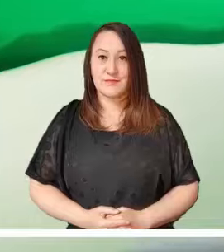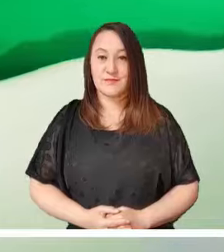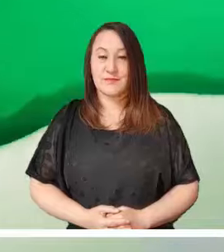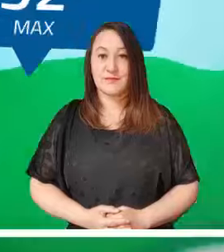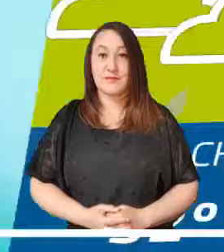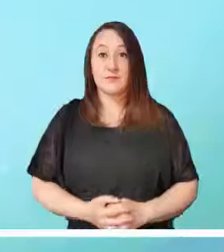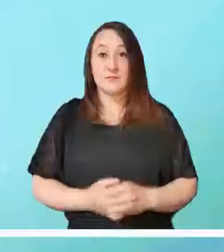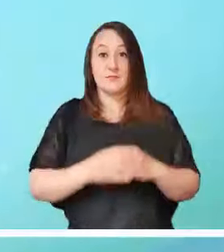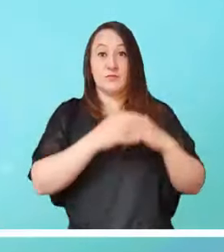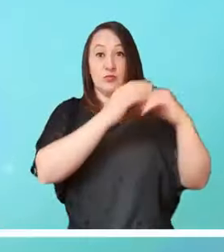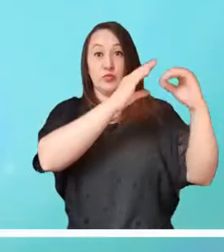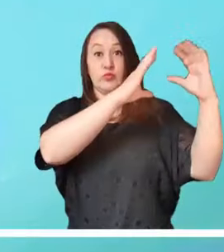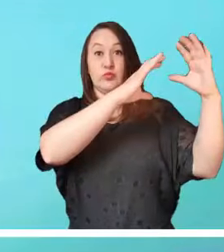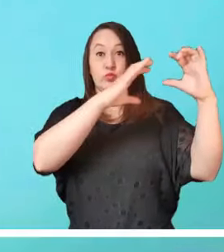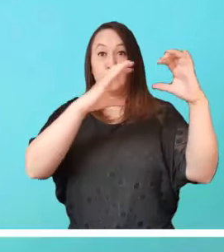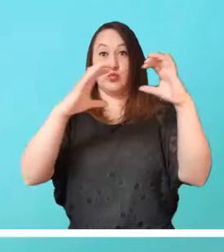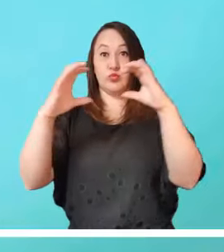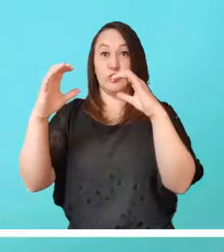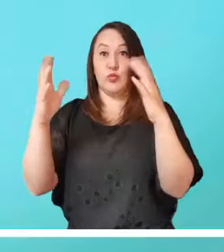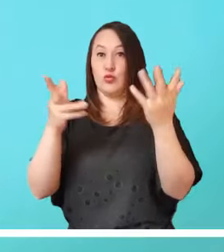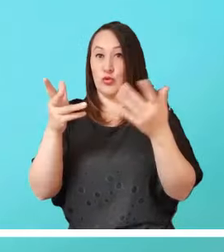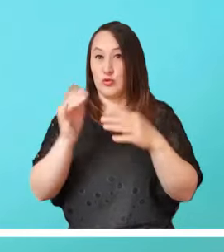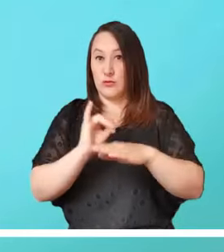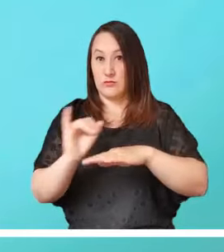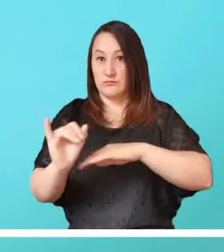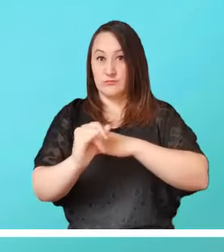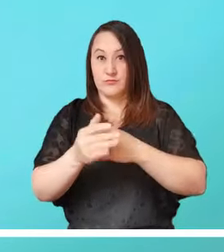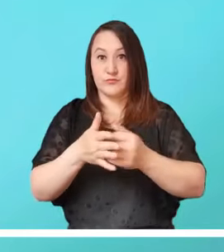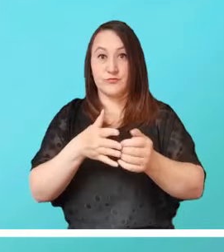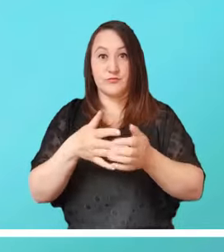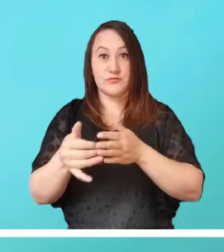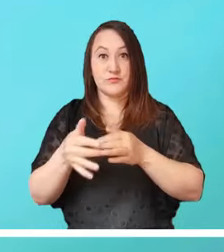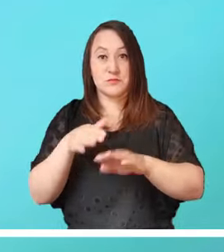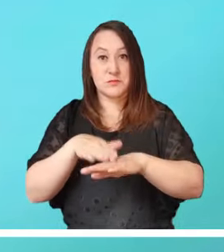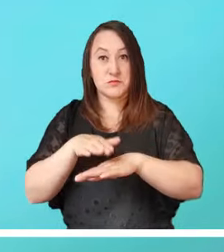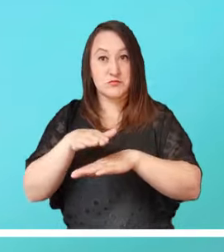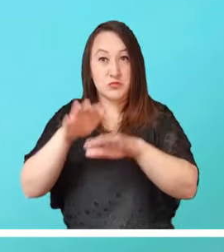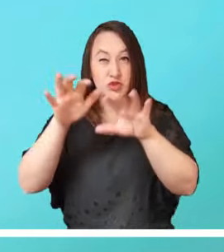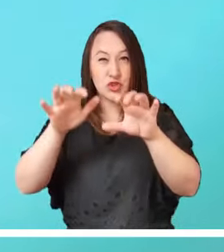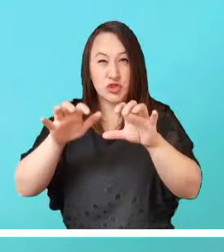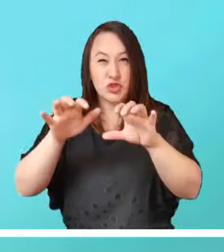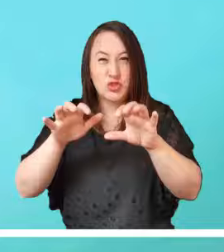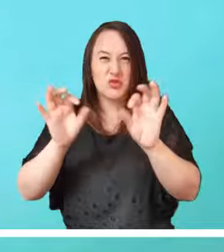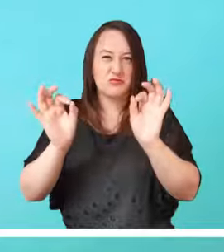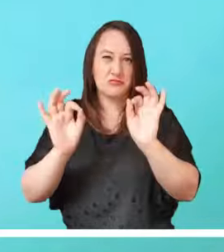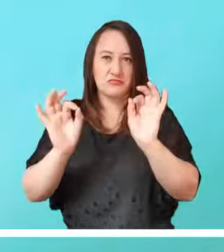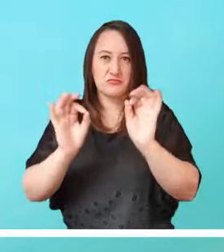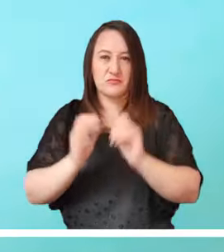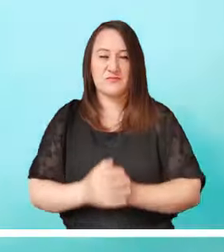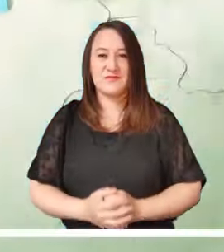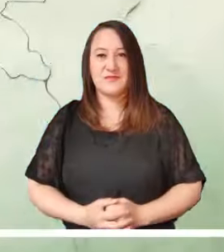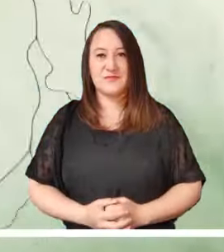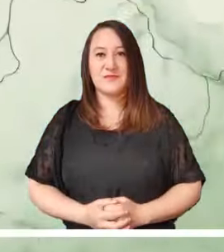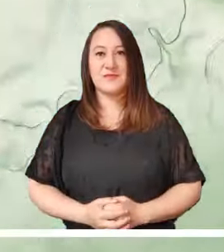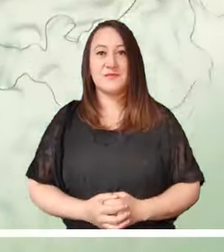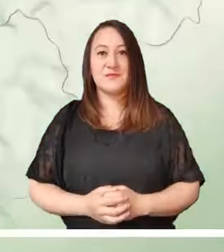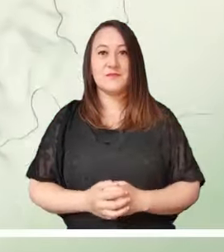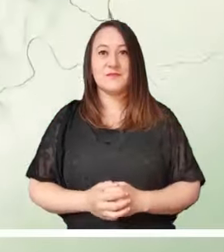Se espera que los sistemas nublados que cubrirán las islas colombianas no provoquen precipitaciones.